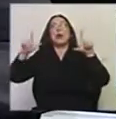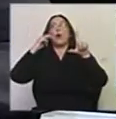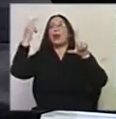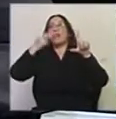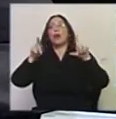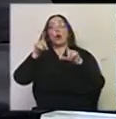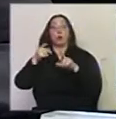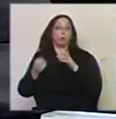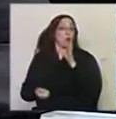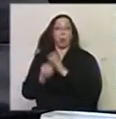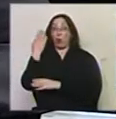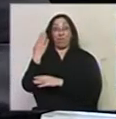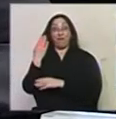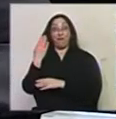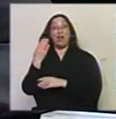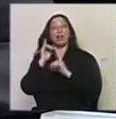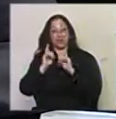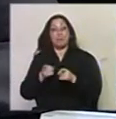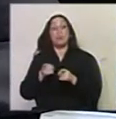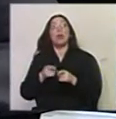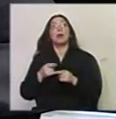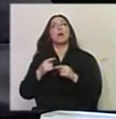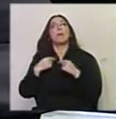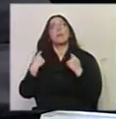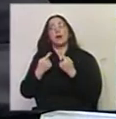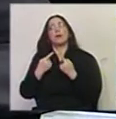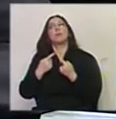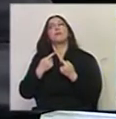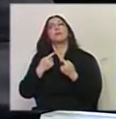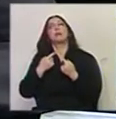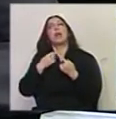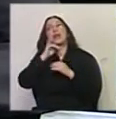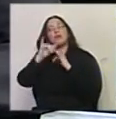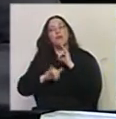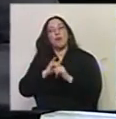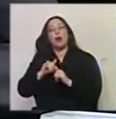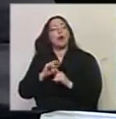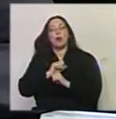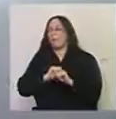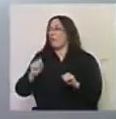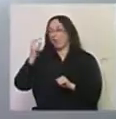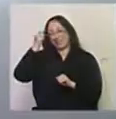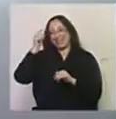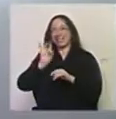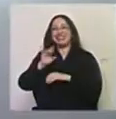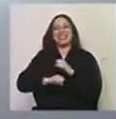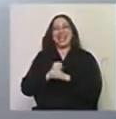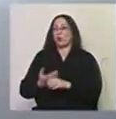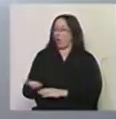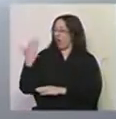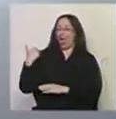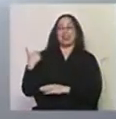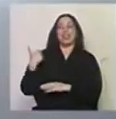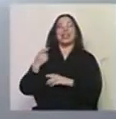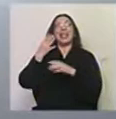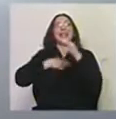rubro nuevo, pero incluso yo me atrevo a decir, porque muy bien lo refería el informe, era impensable hace 15 años atrás que íbamos a tener